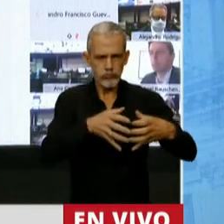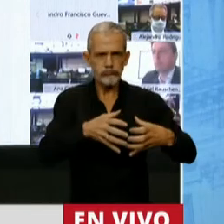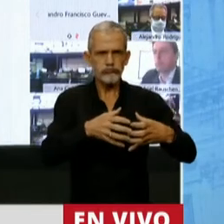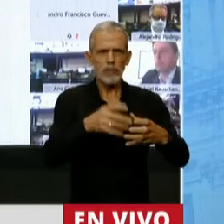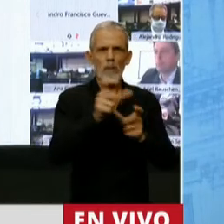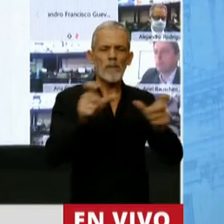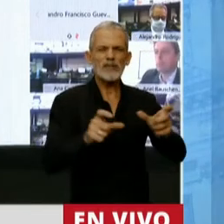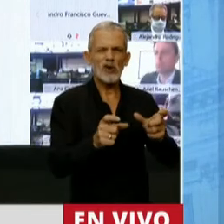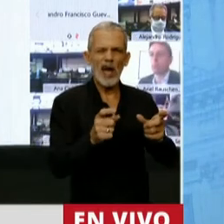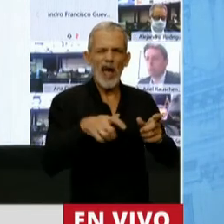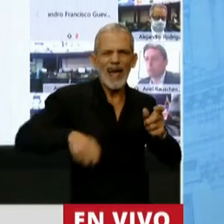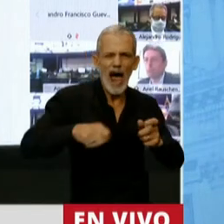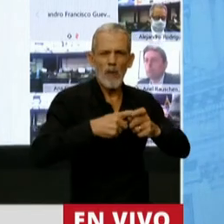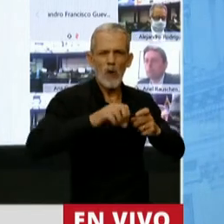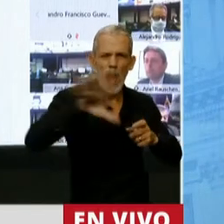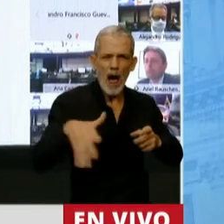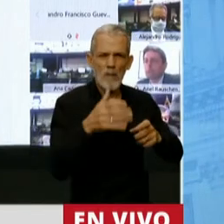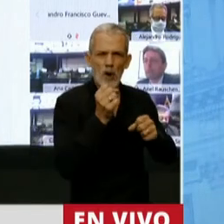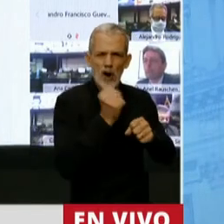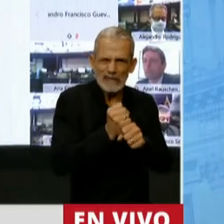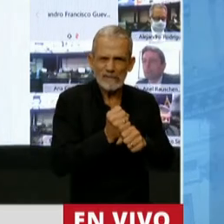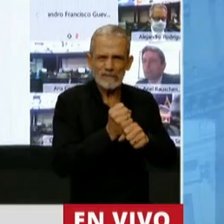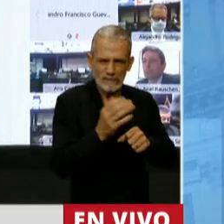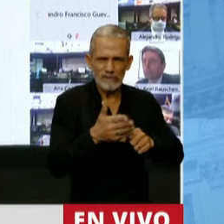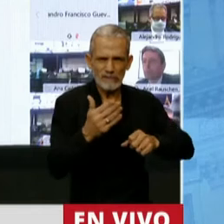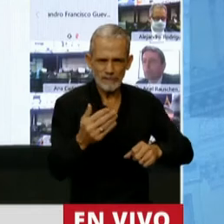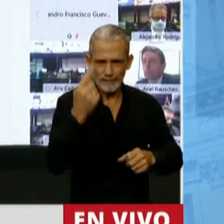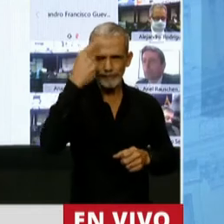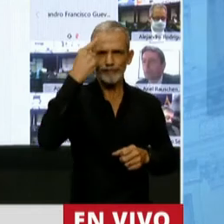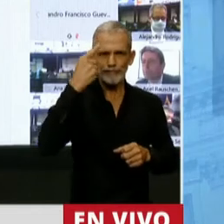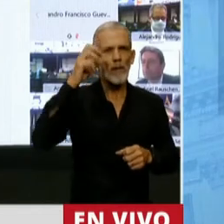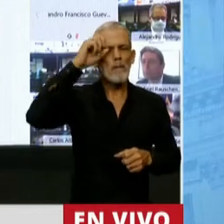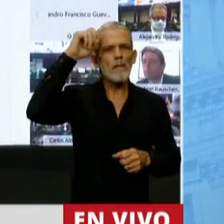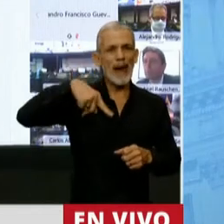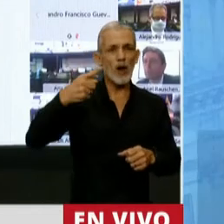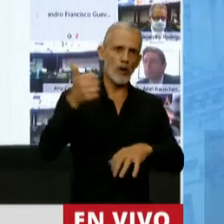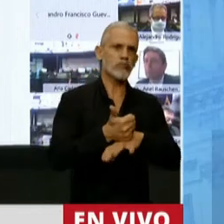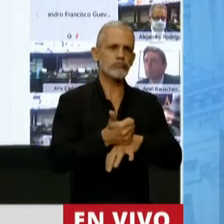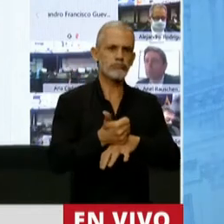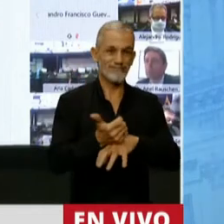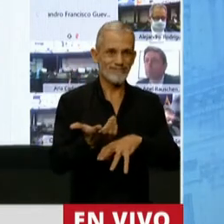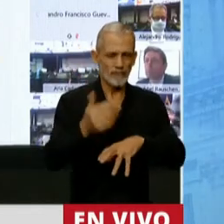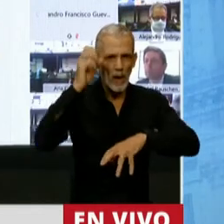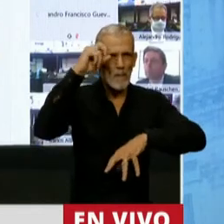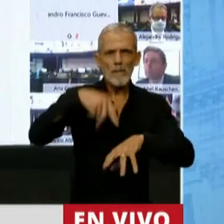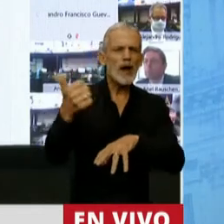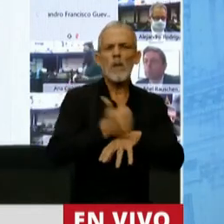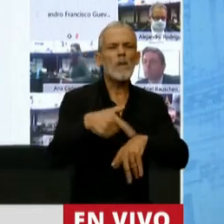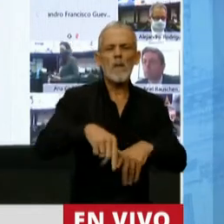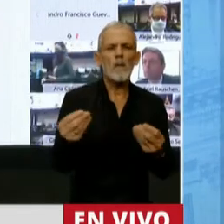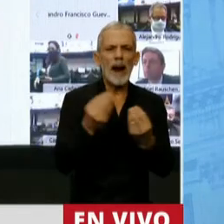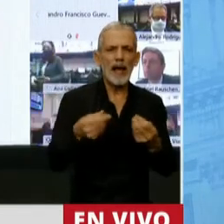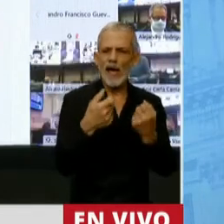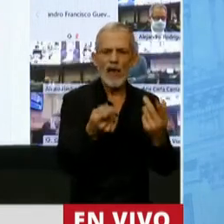desempleados, esclavos, rurales, ellos inventaron a Perón. Perón lo que vino a hacer fue otorgar derechos